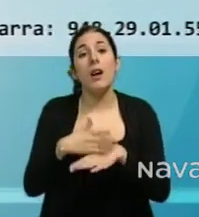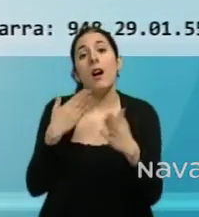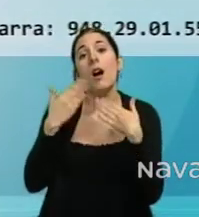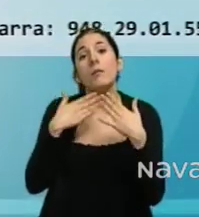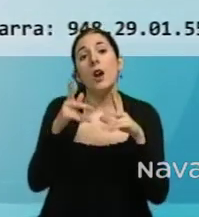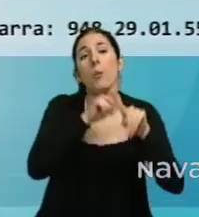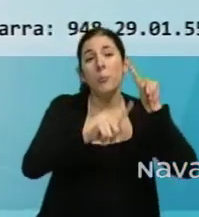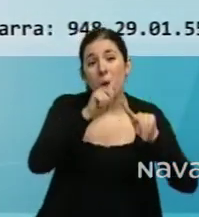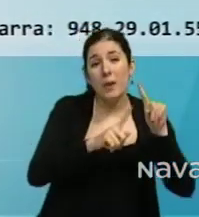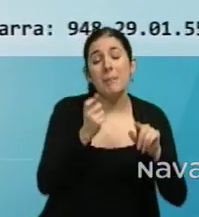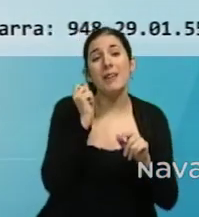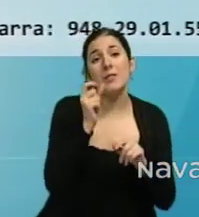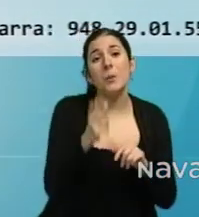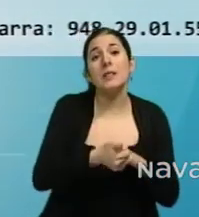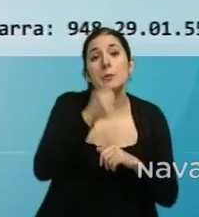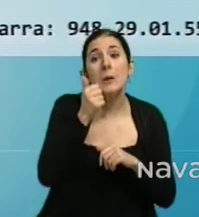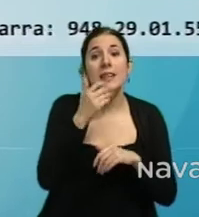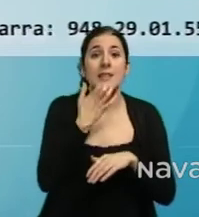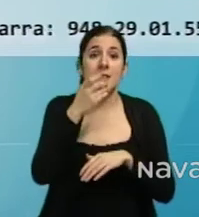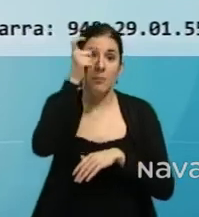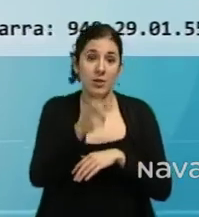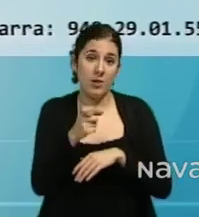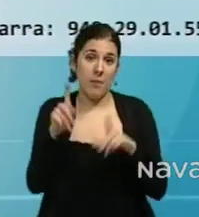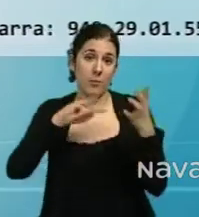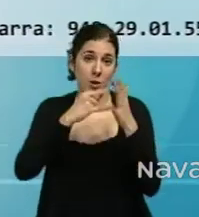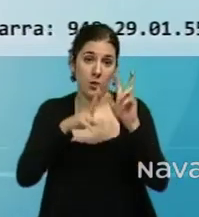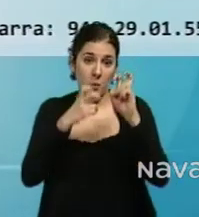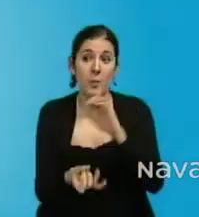los que se enfrenta un emprendedor a la hora de poner en marcha su proyecto.